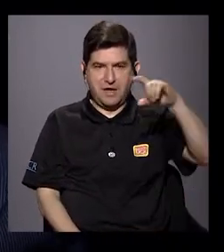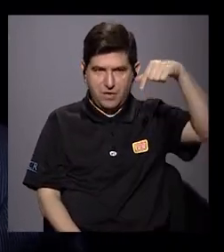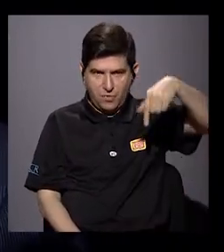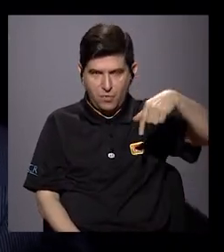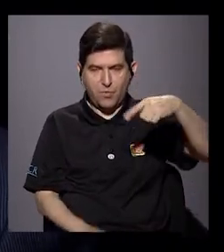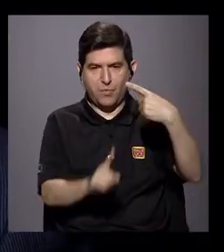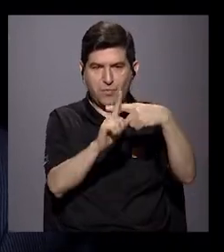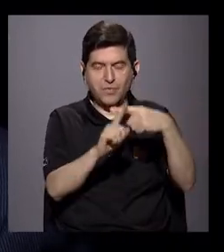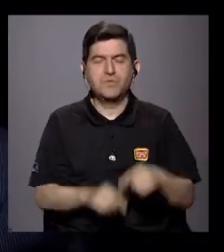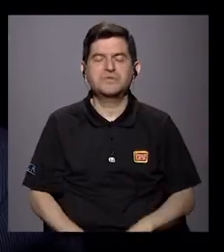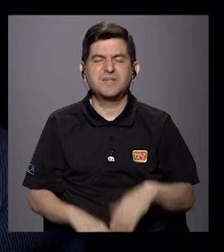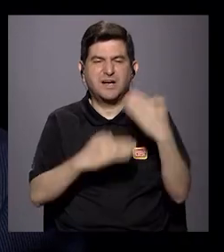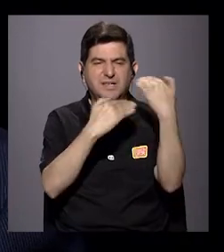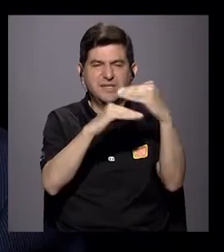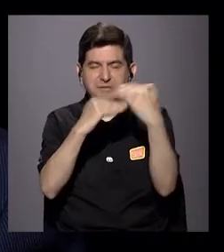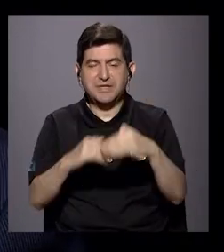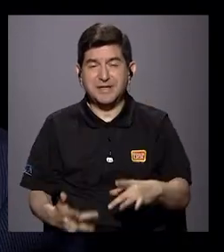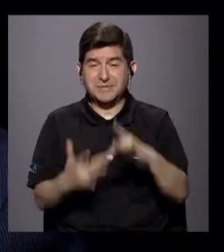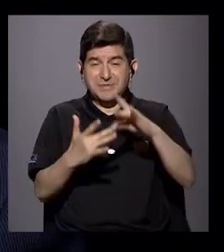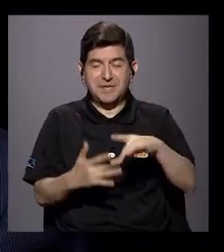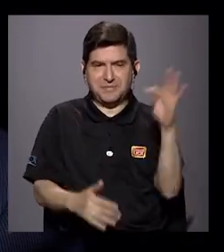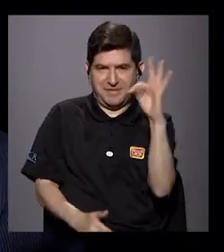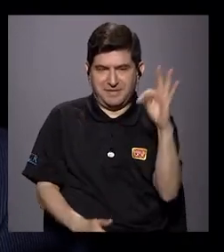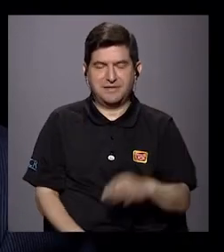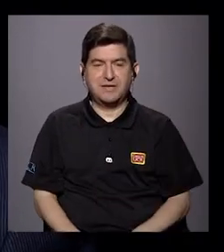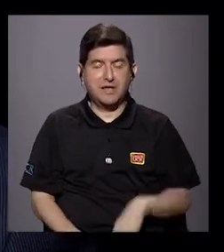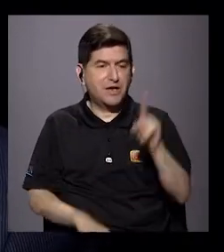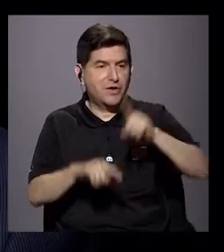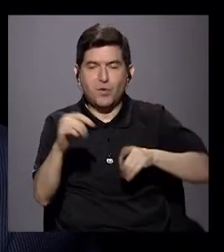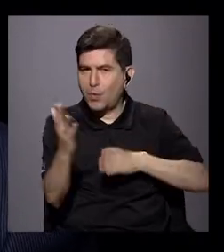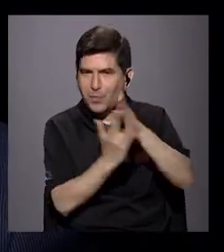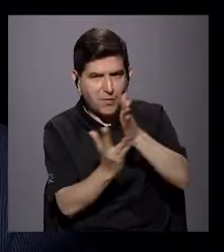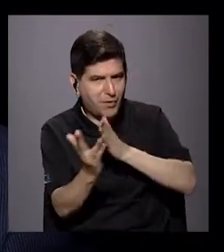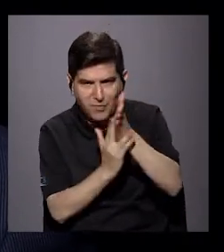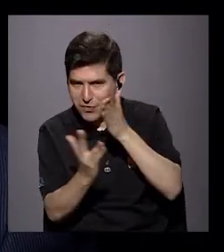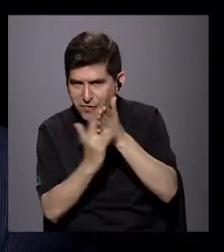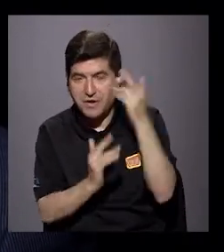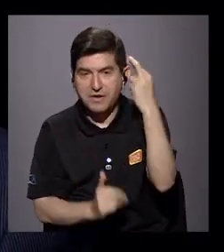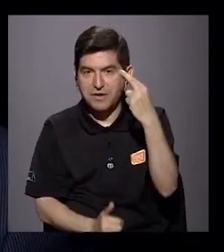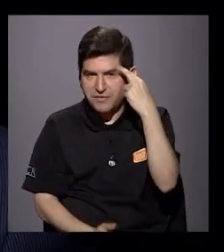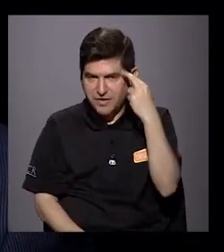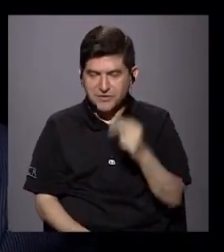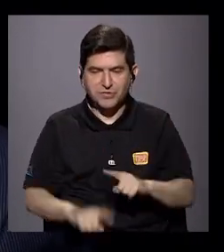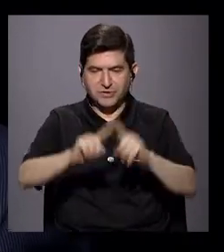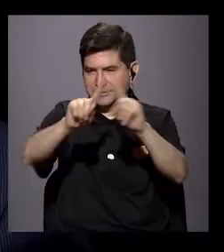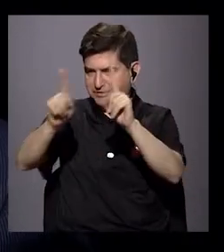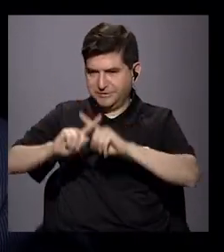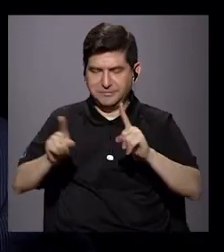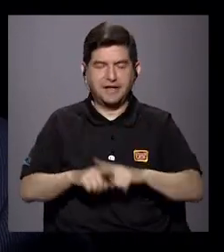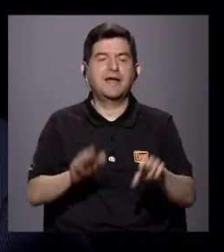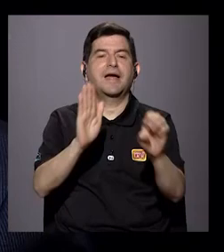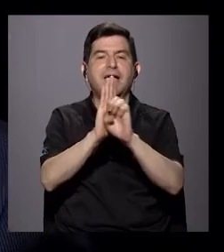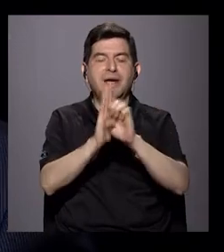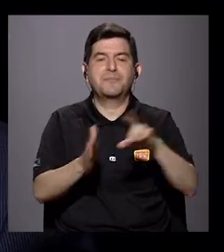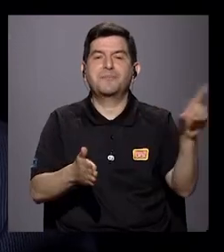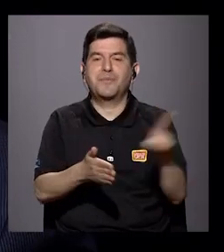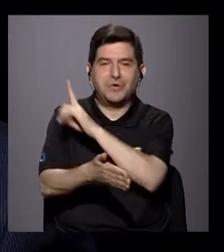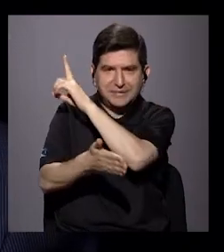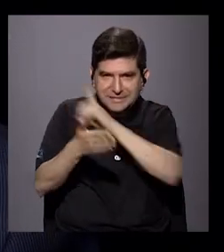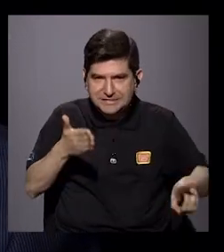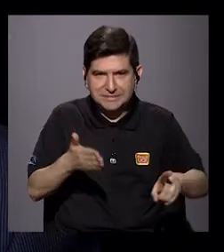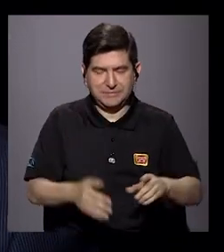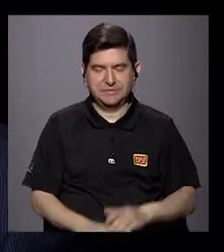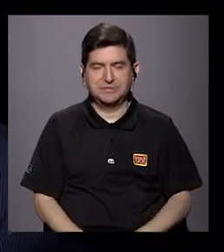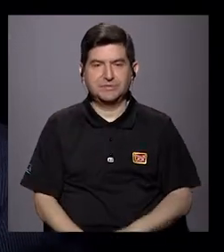se les han restringido o ha habido una imposibilidad de acceder a estos debido a una serie de razones, por ejemplo, discriminación